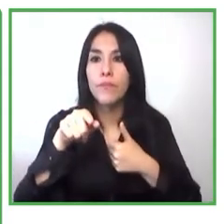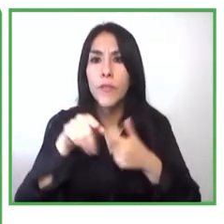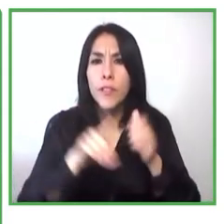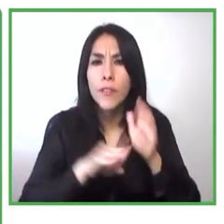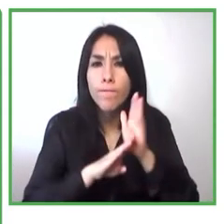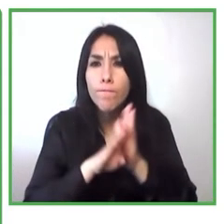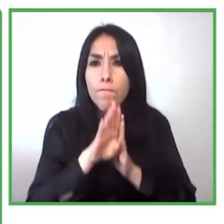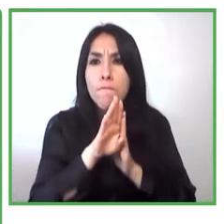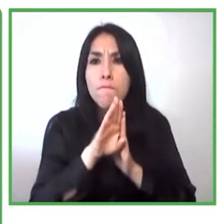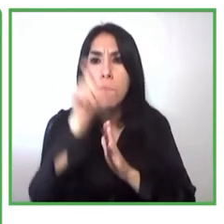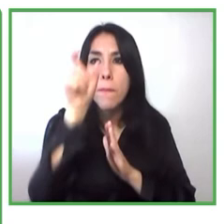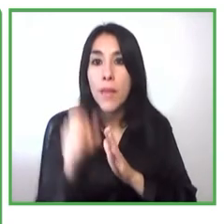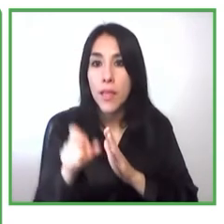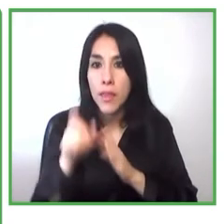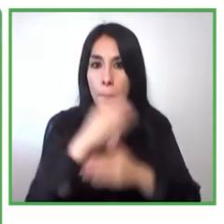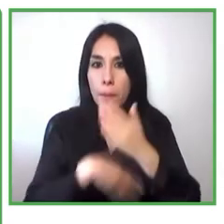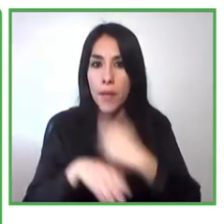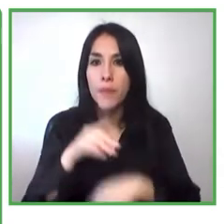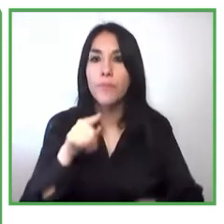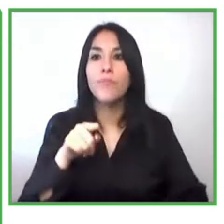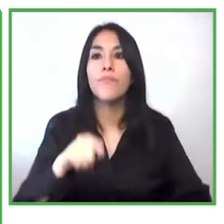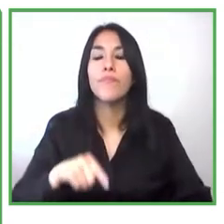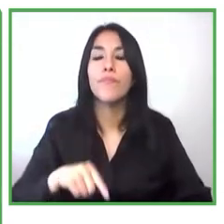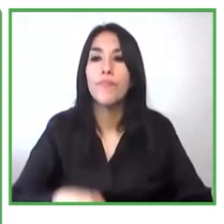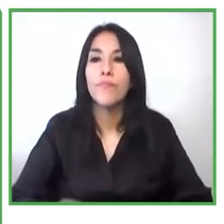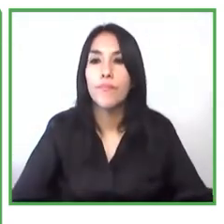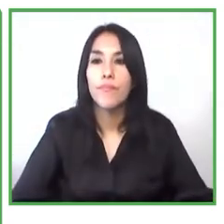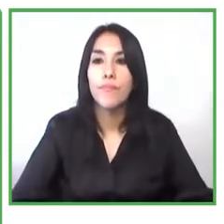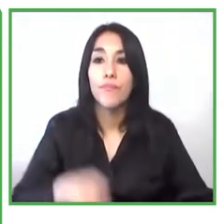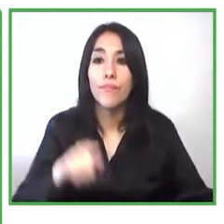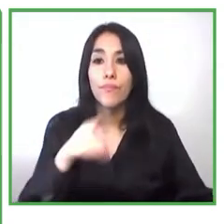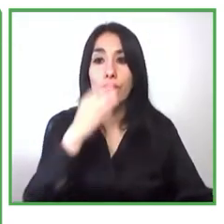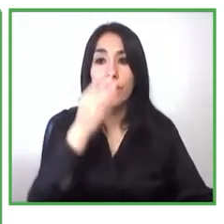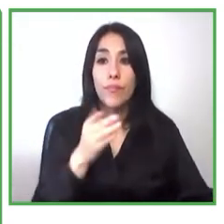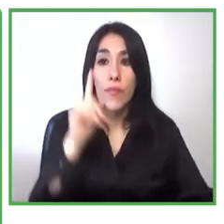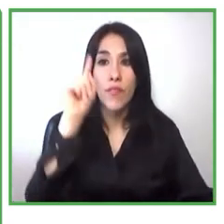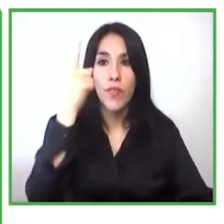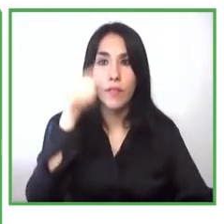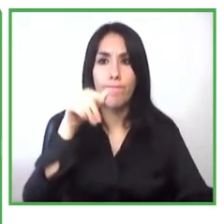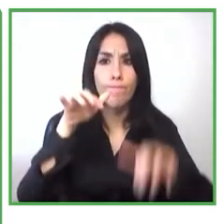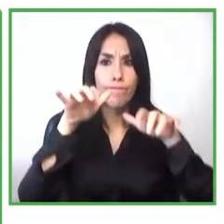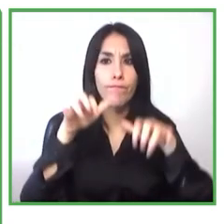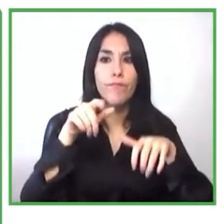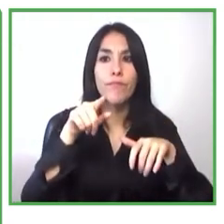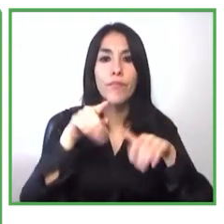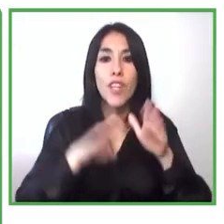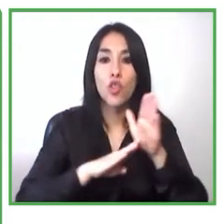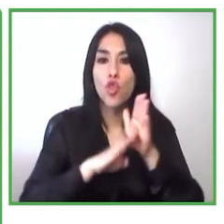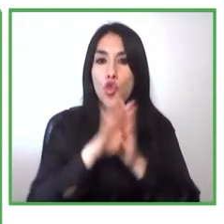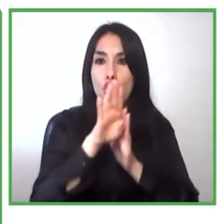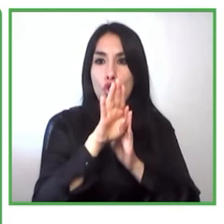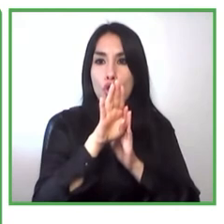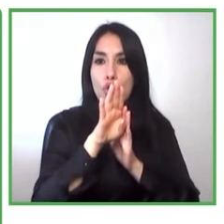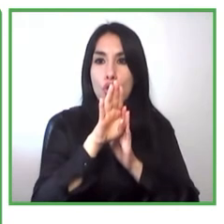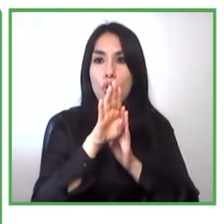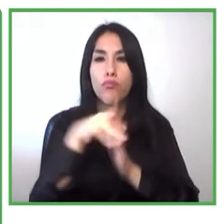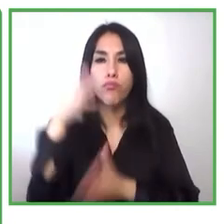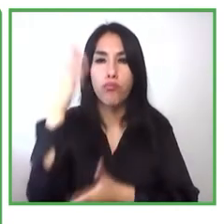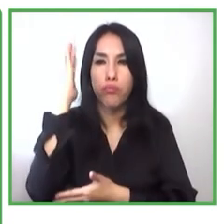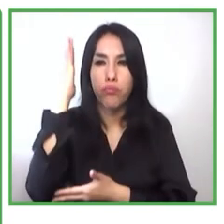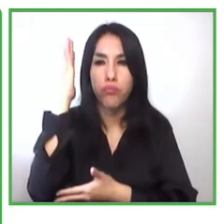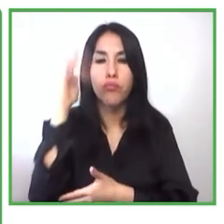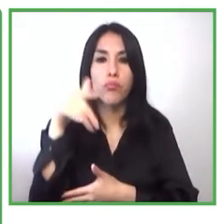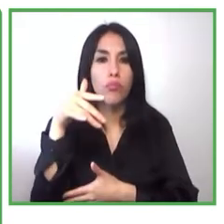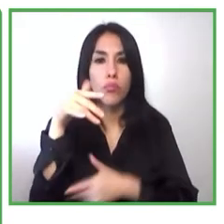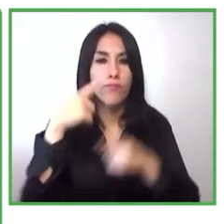el primer evento que desarrollamos fue este seminario el seminario se hicieron 198